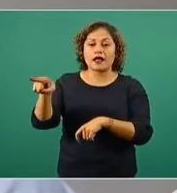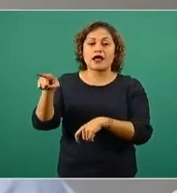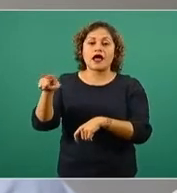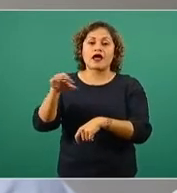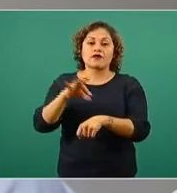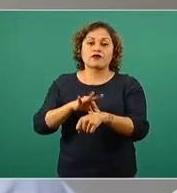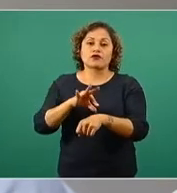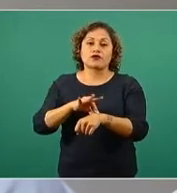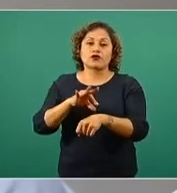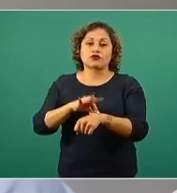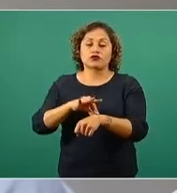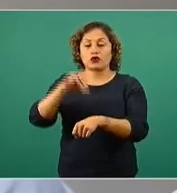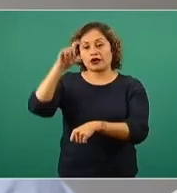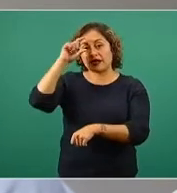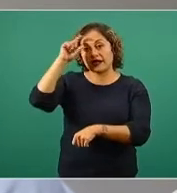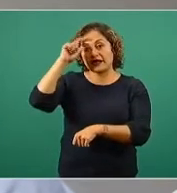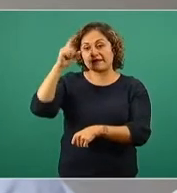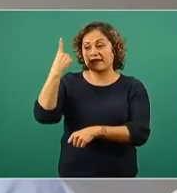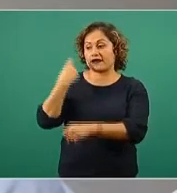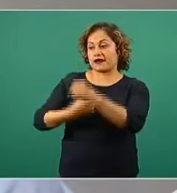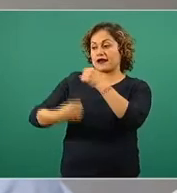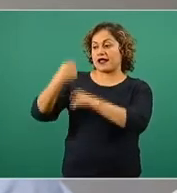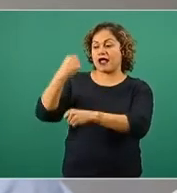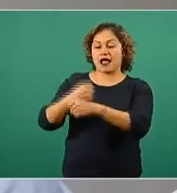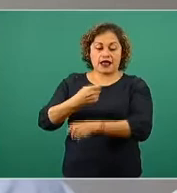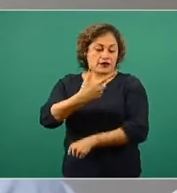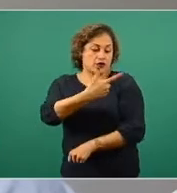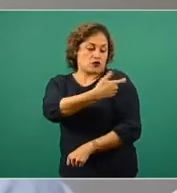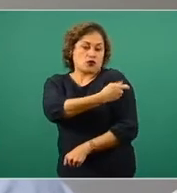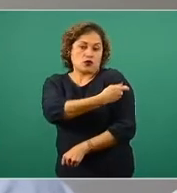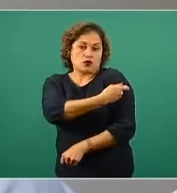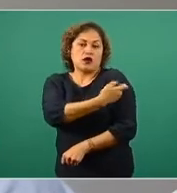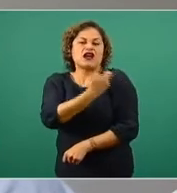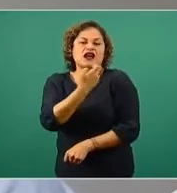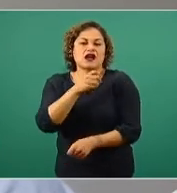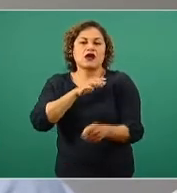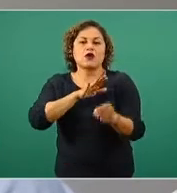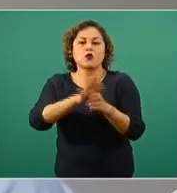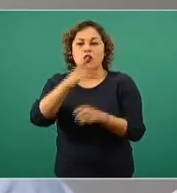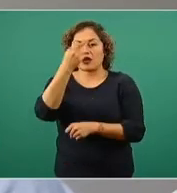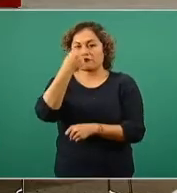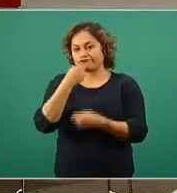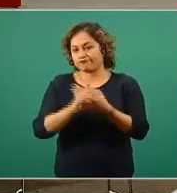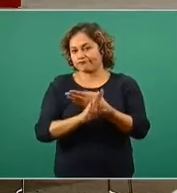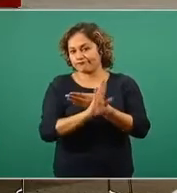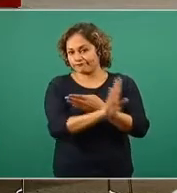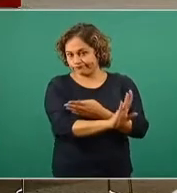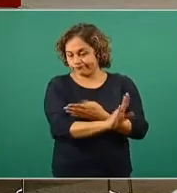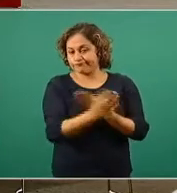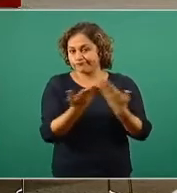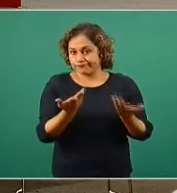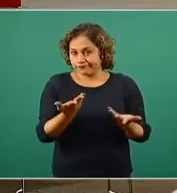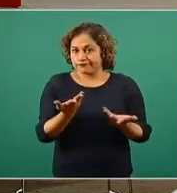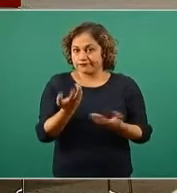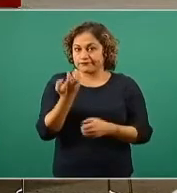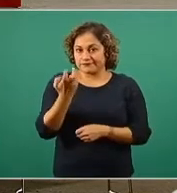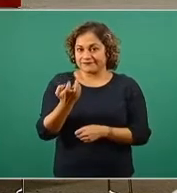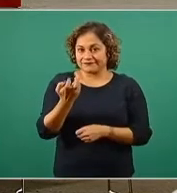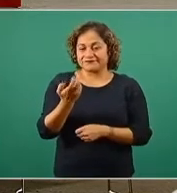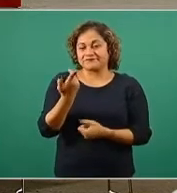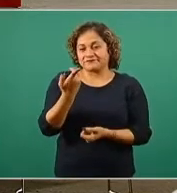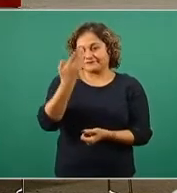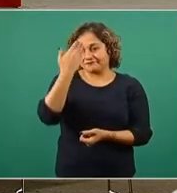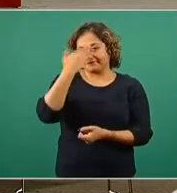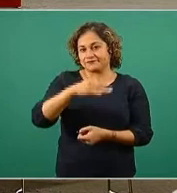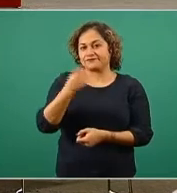se colocó efectivamente la vacuna contra influenza, la vacuna para prevenir la enfermedad de influenza, que se coloca todos los